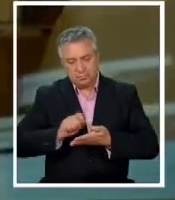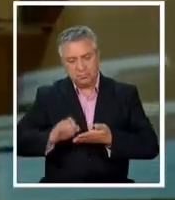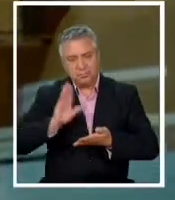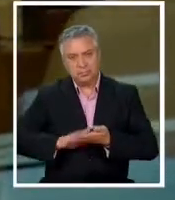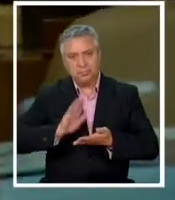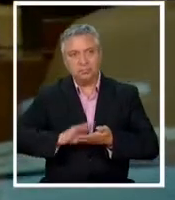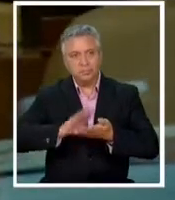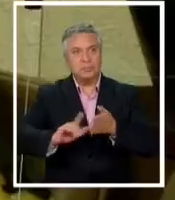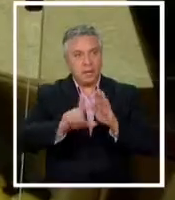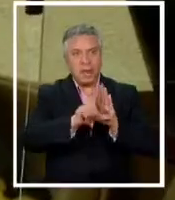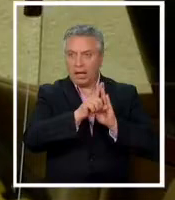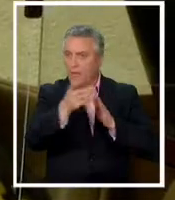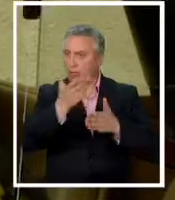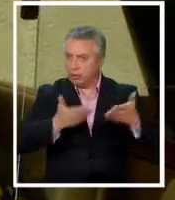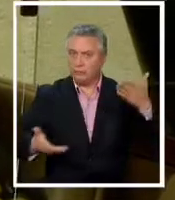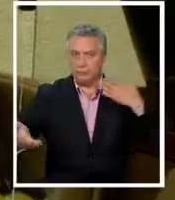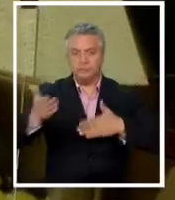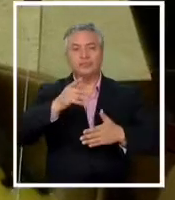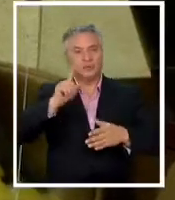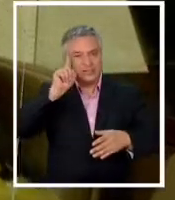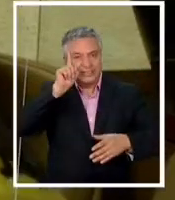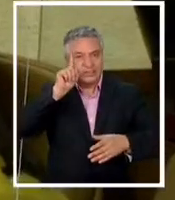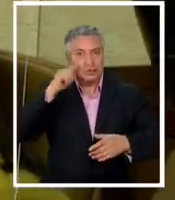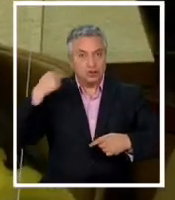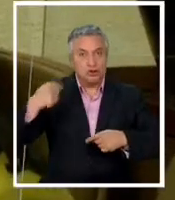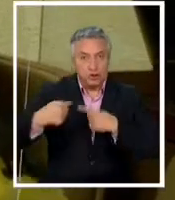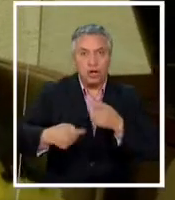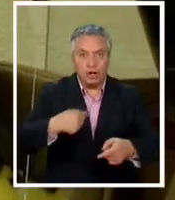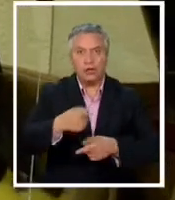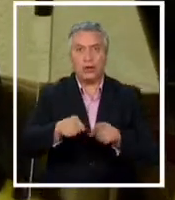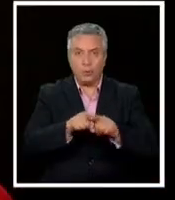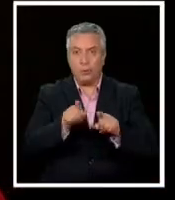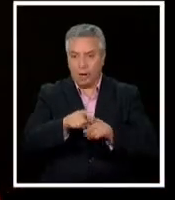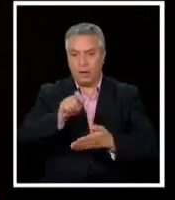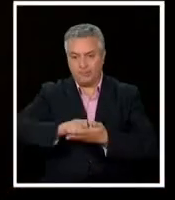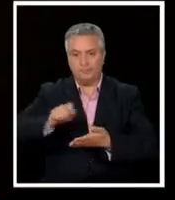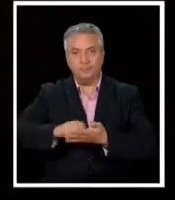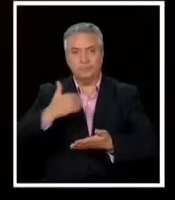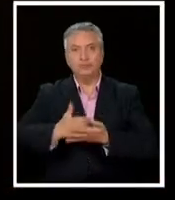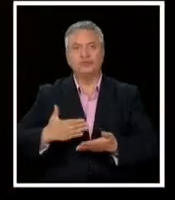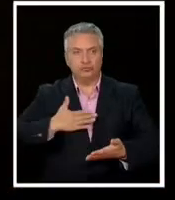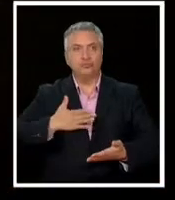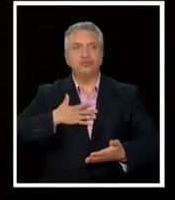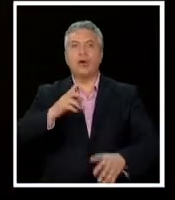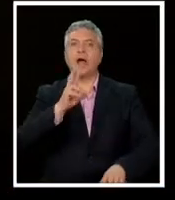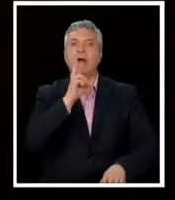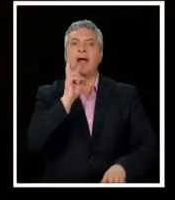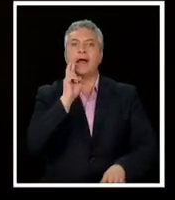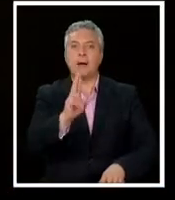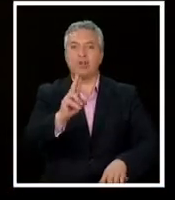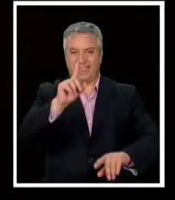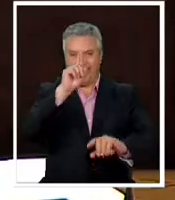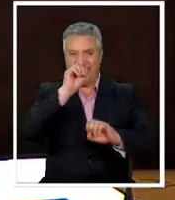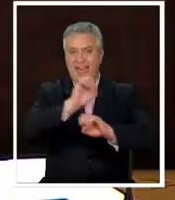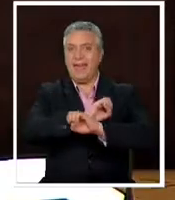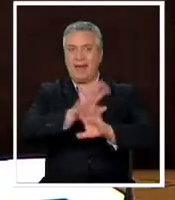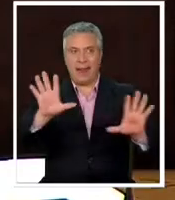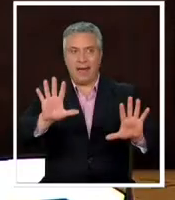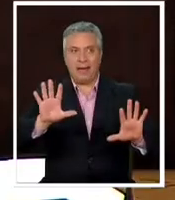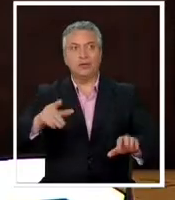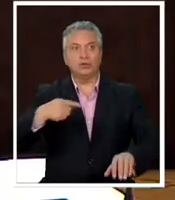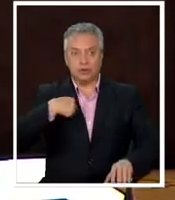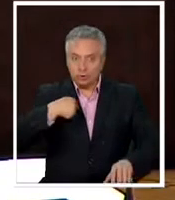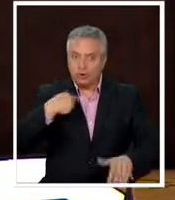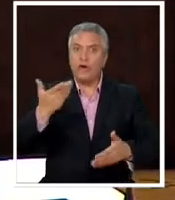legisladores a enfrentar en conjunto el histórico conflicto entre sus apuntes traía una respuesta clara para los parlamentarios. Los